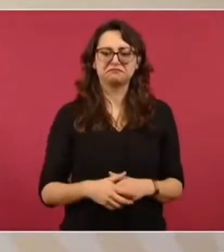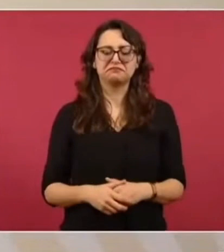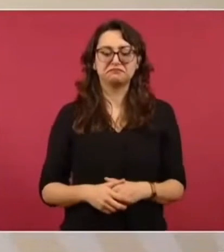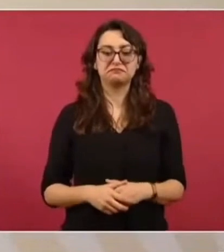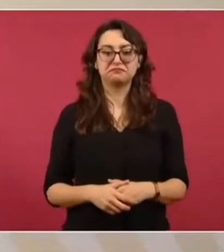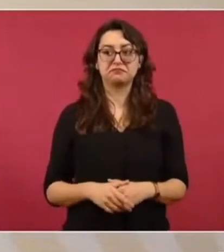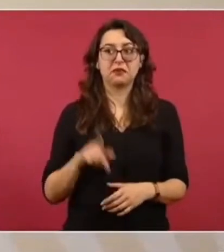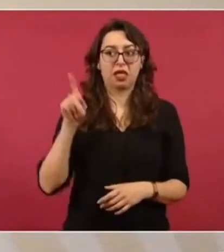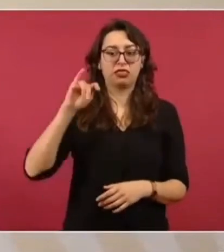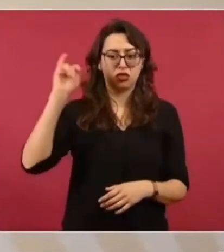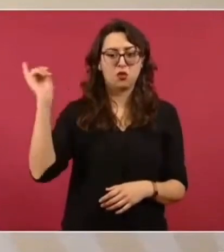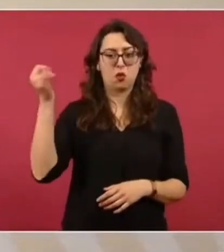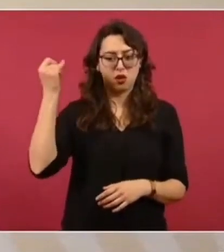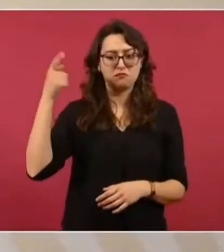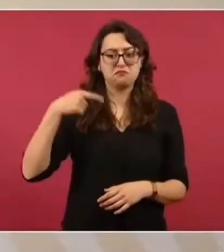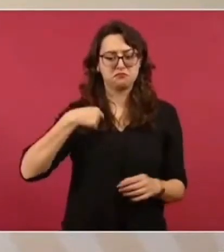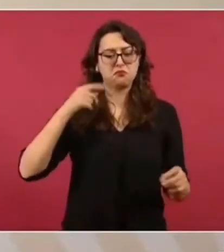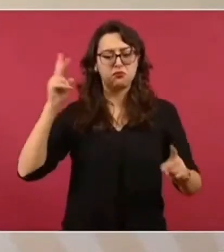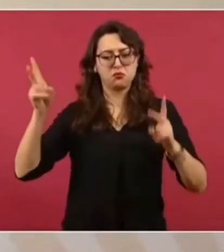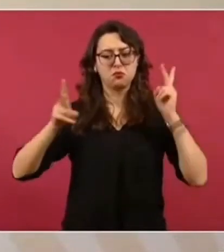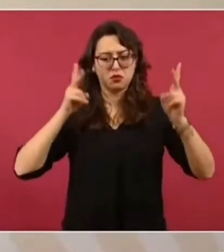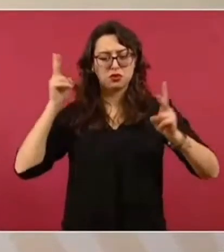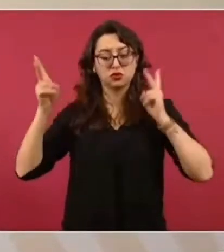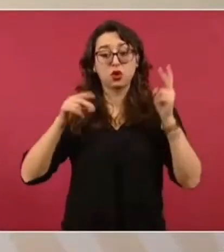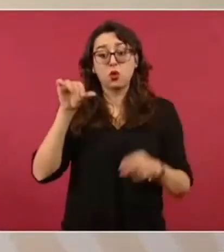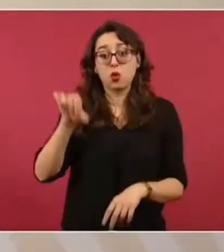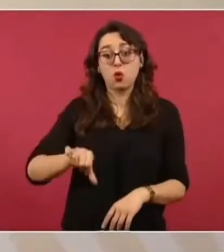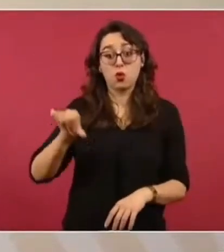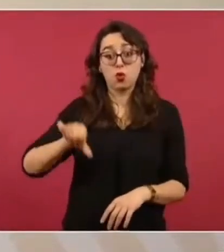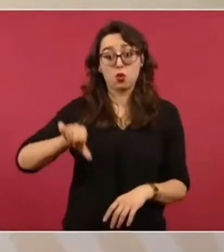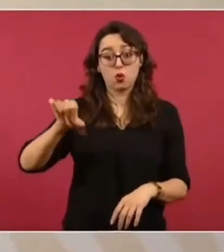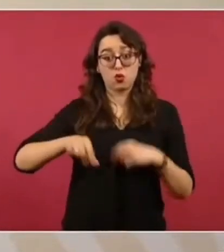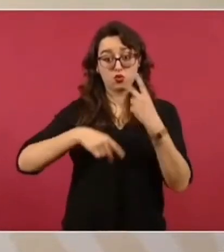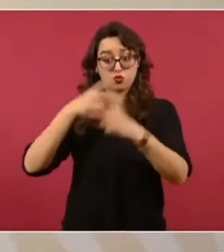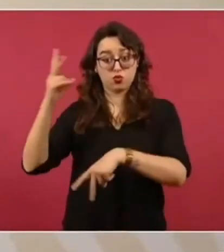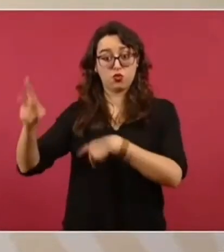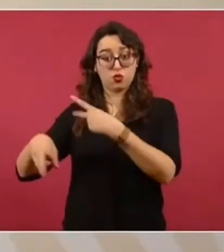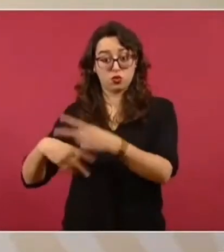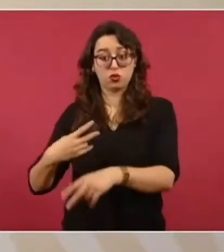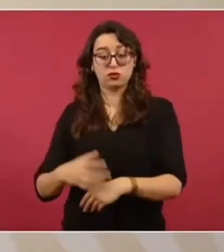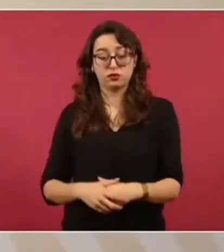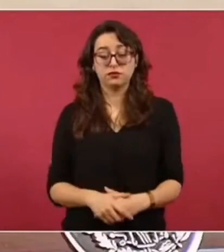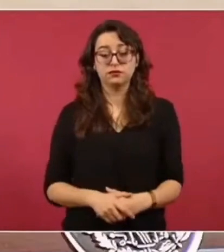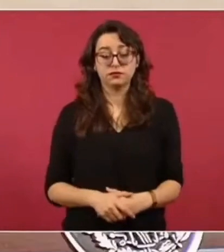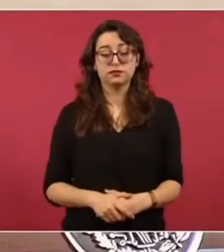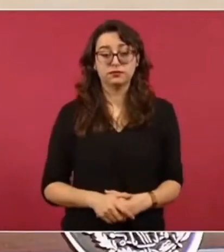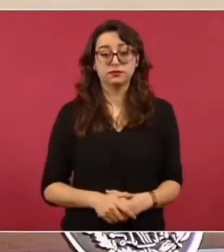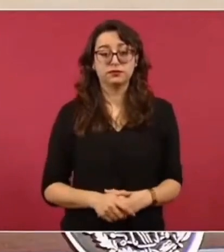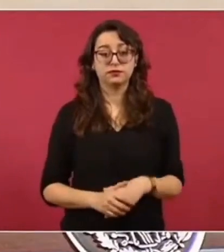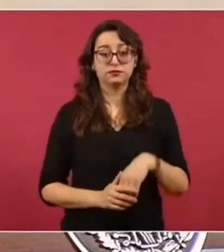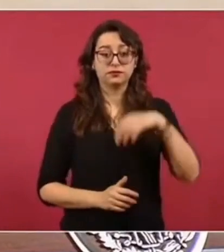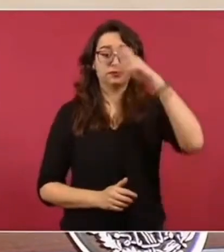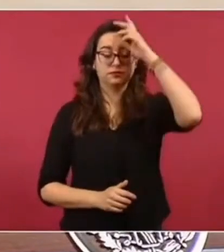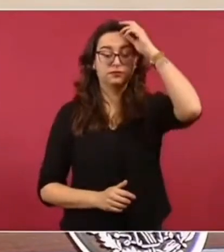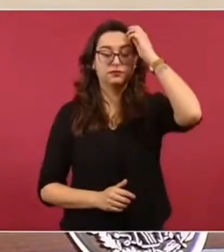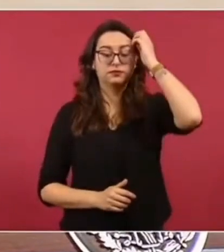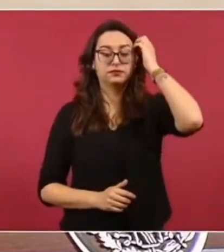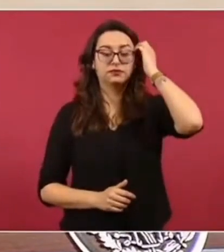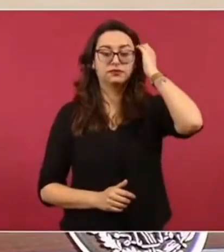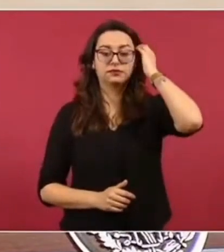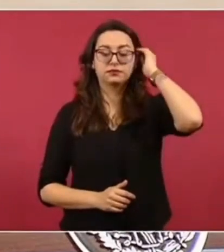Hoy voy porque estamos llevando a cabo la evaluación de